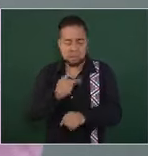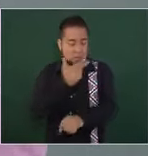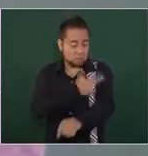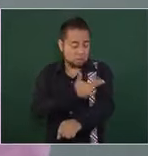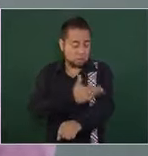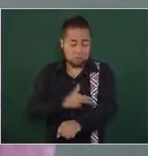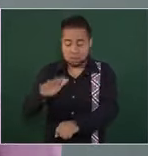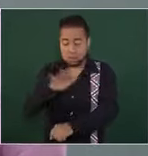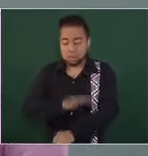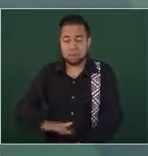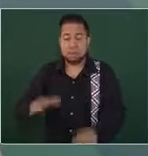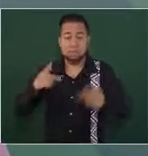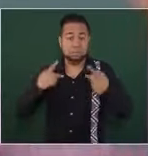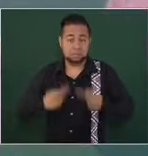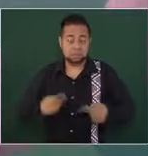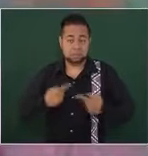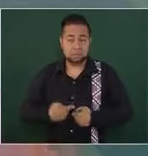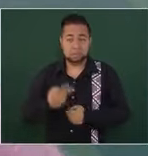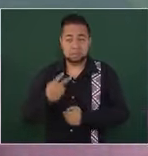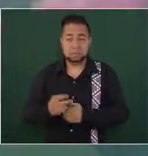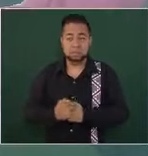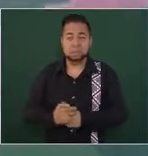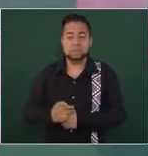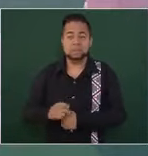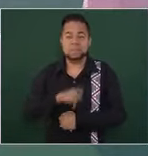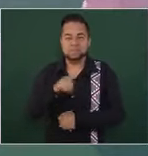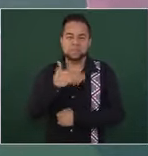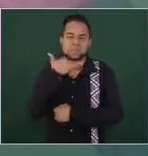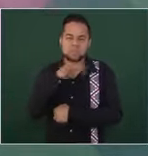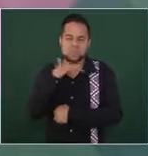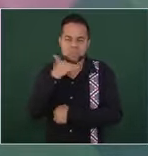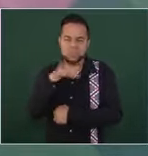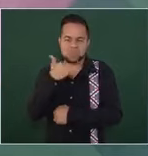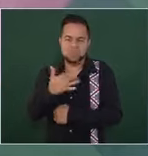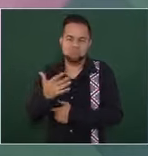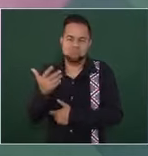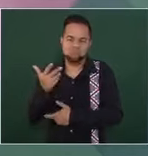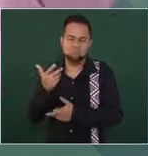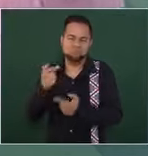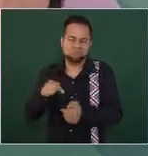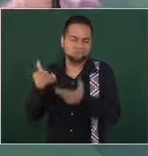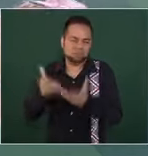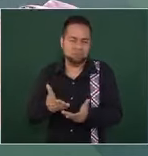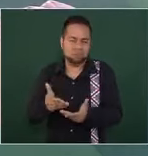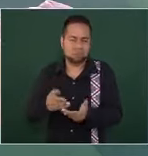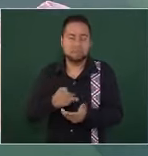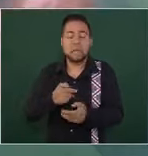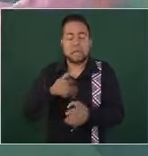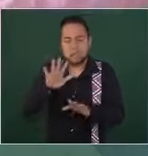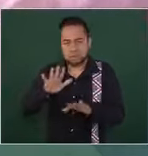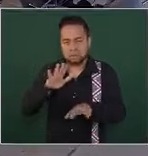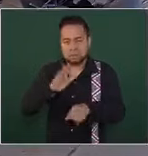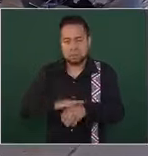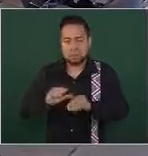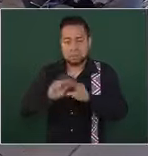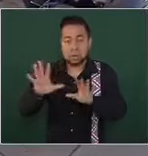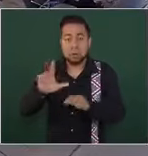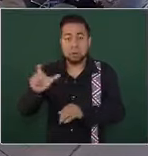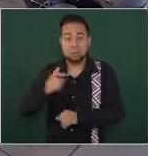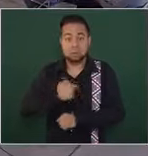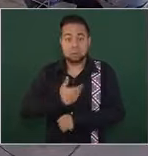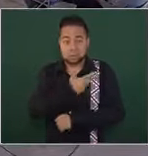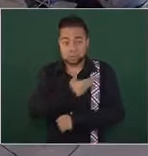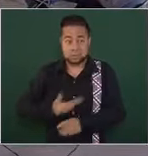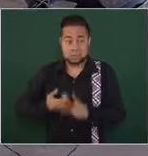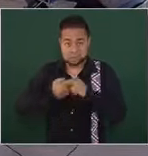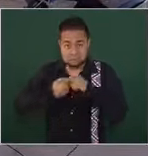de su pueblo la corrupción vino bueno pero aclarando todo esto cuando llego a la presidencia